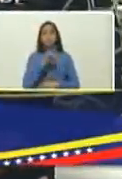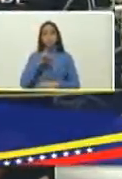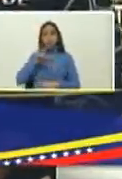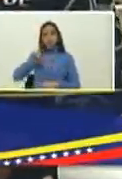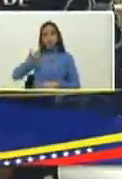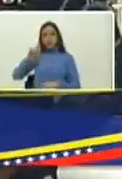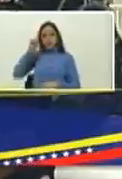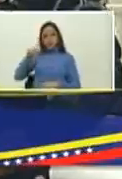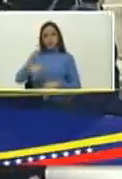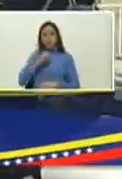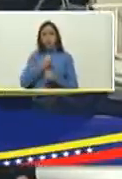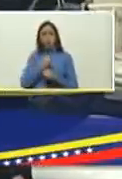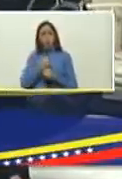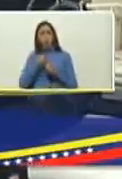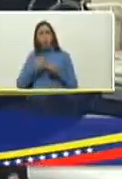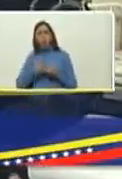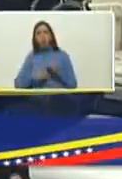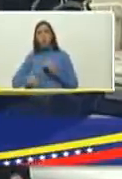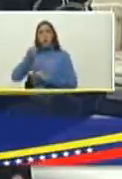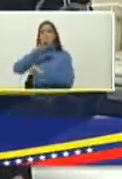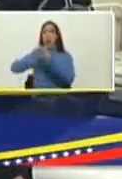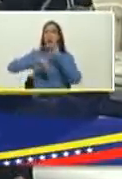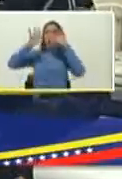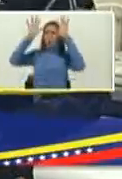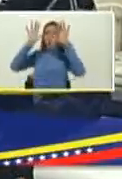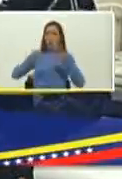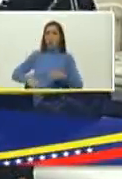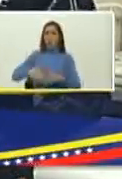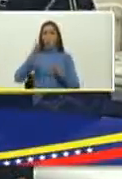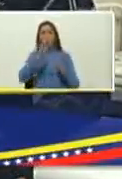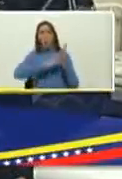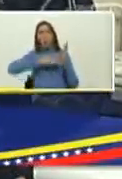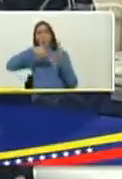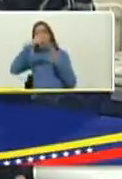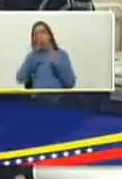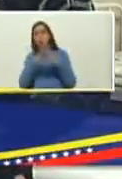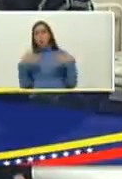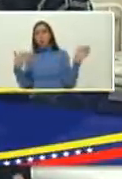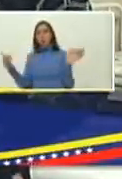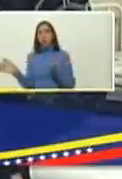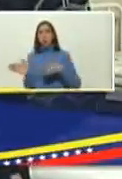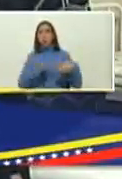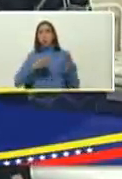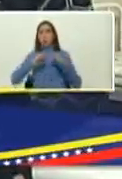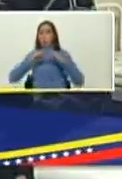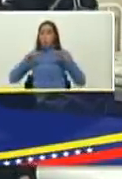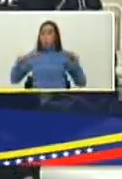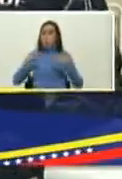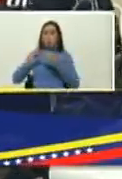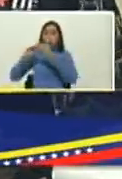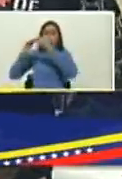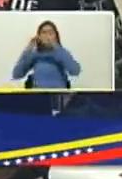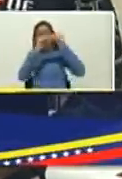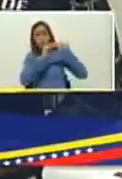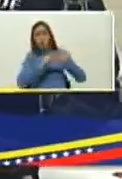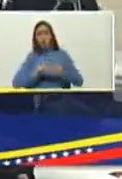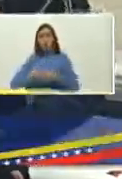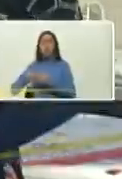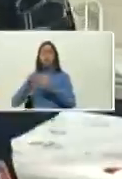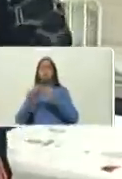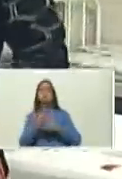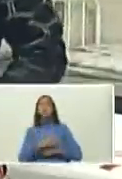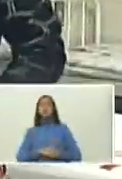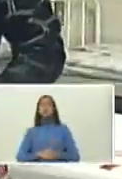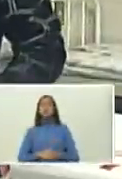trabajó todo el tema de la impermeabilización pintura climatización toda la reparación de